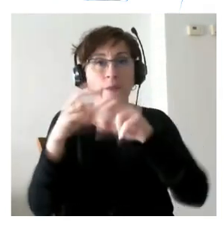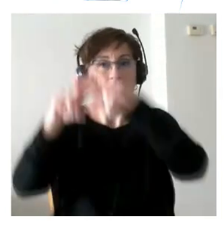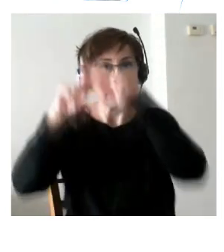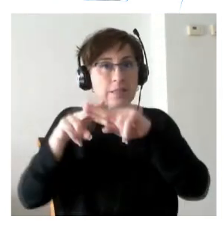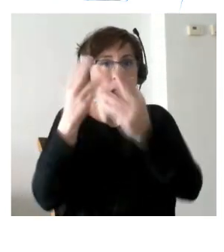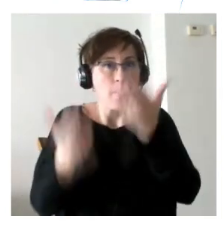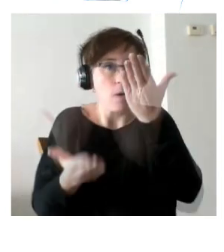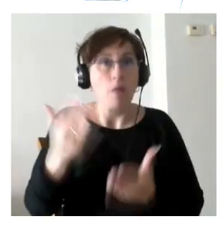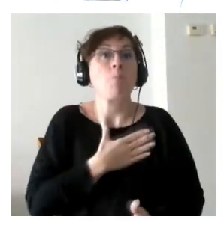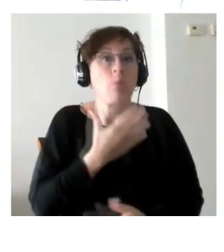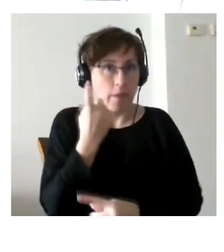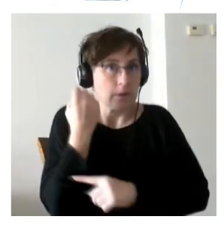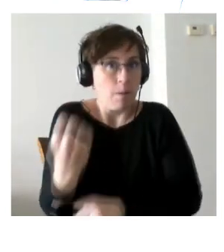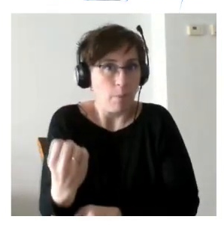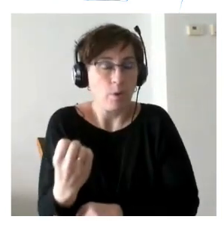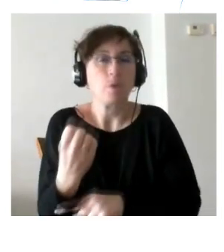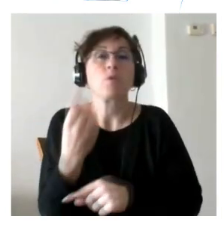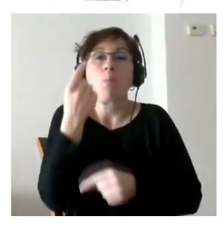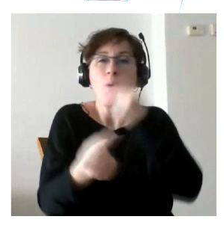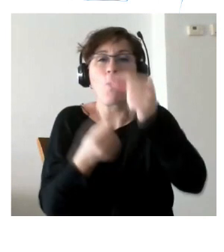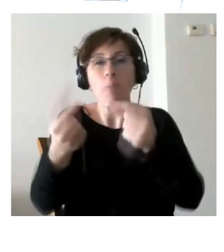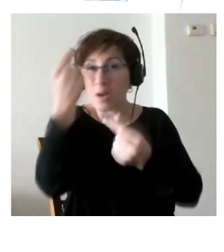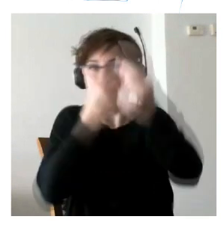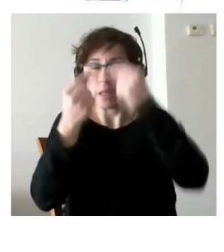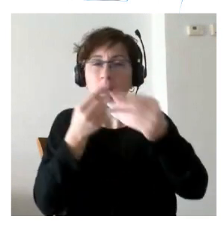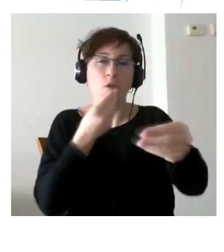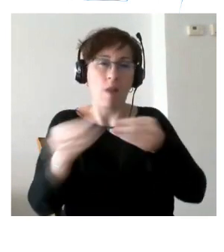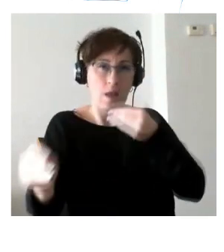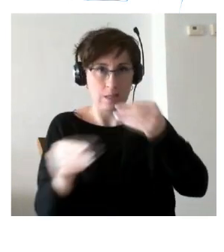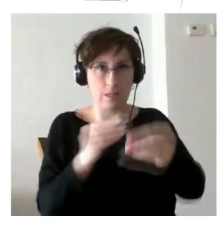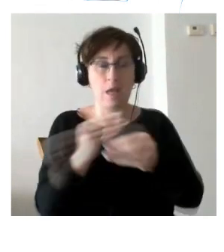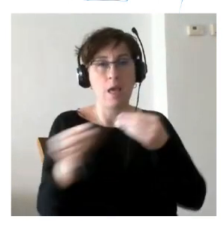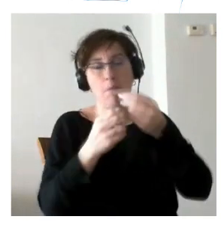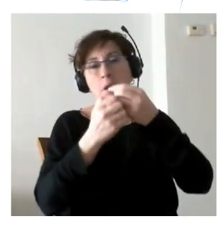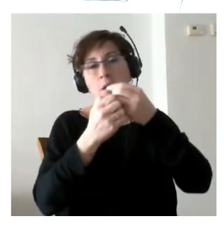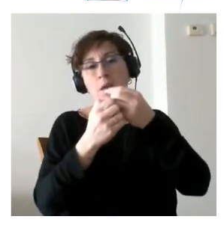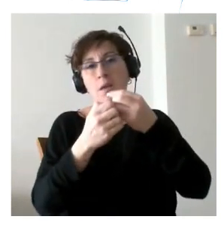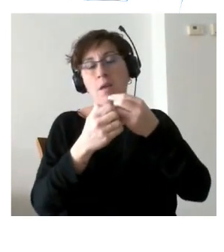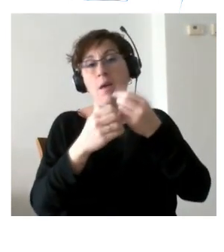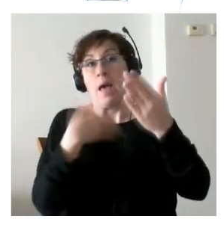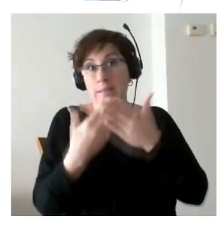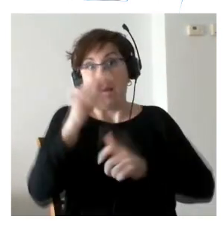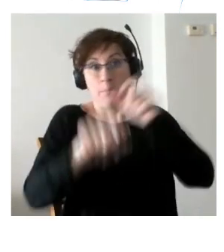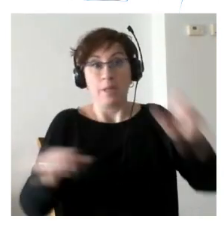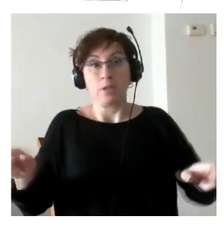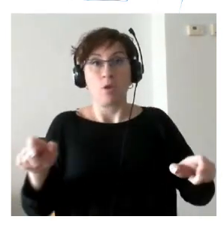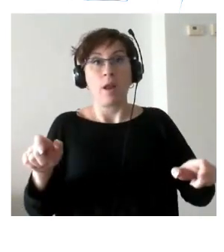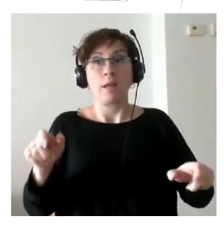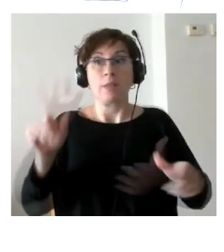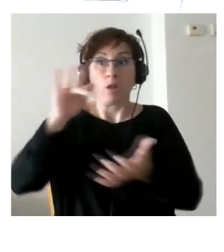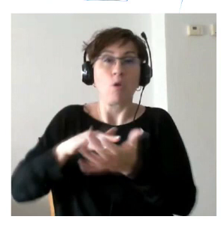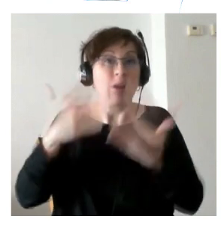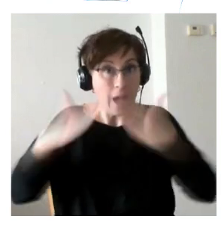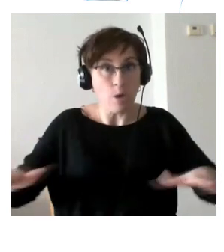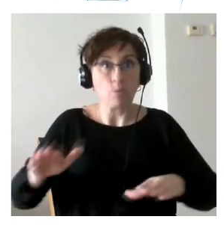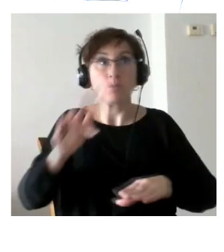necesitar apoyo y se fueron flexibilizando también esos criterios de inclusión hasta que al final incorporar que las personas que estaban en proceso de valoración